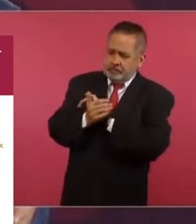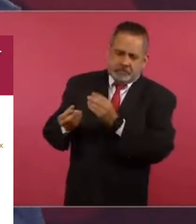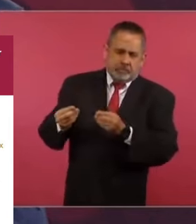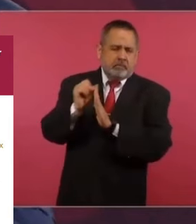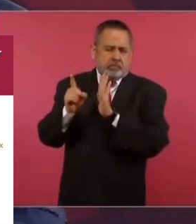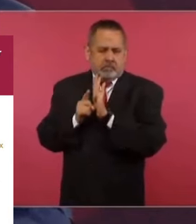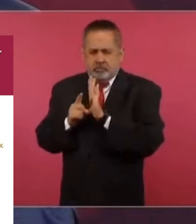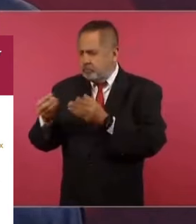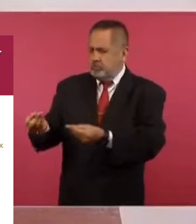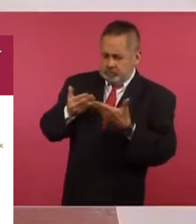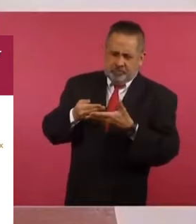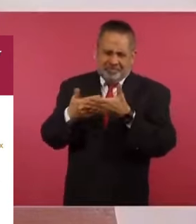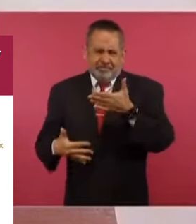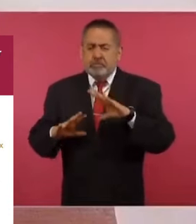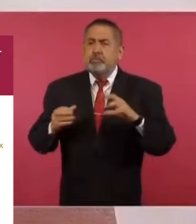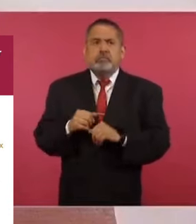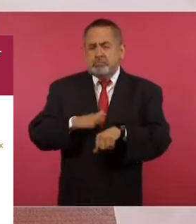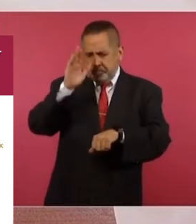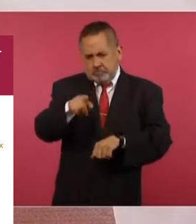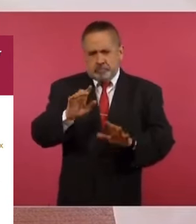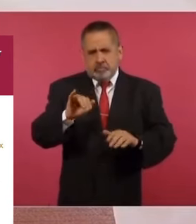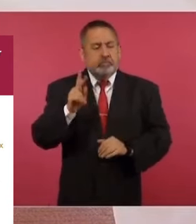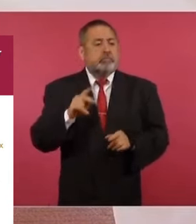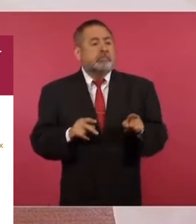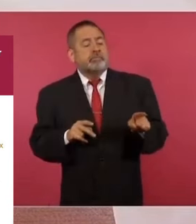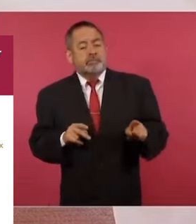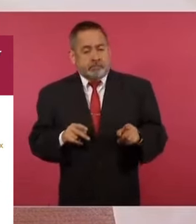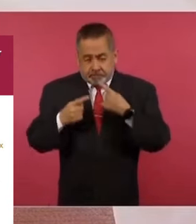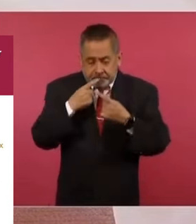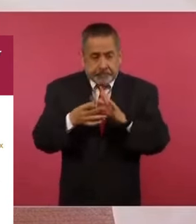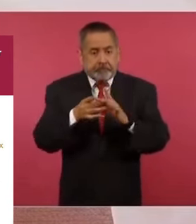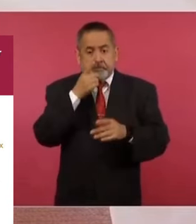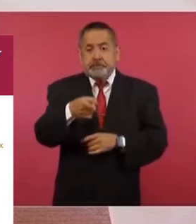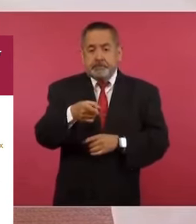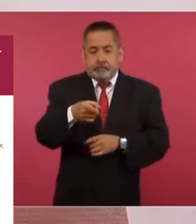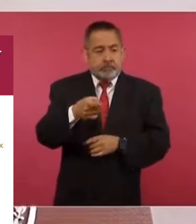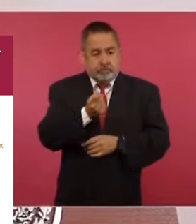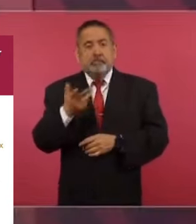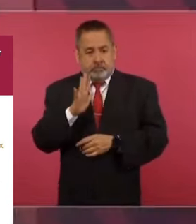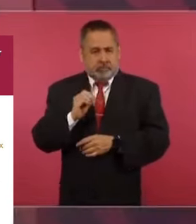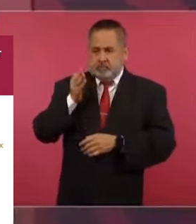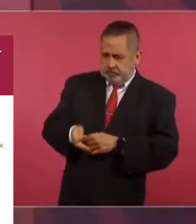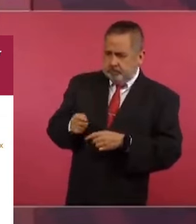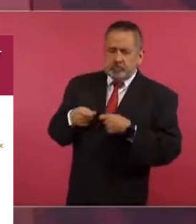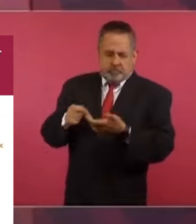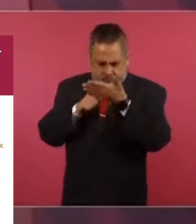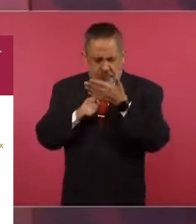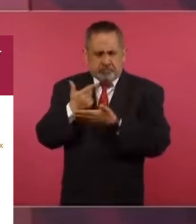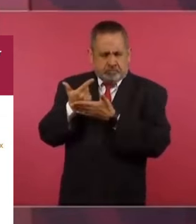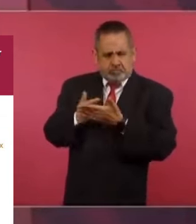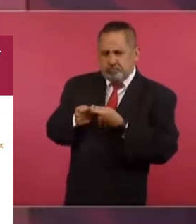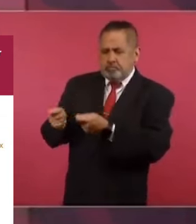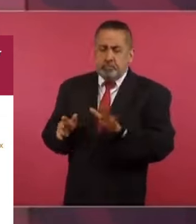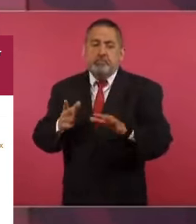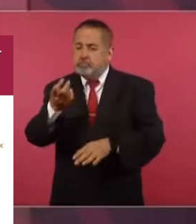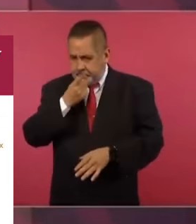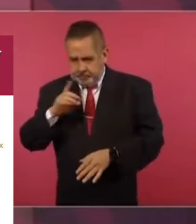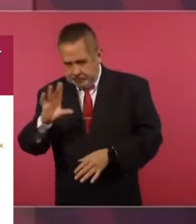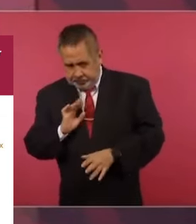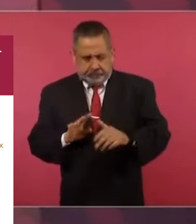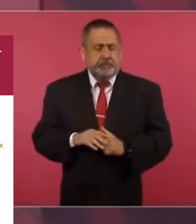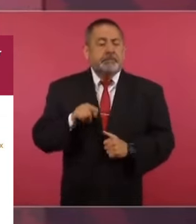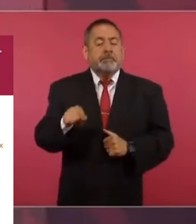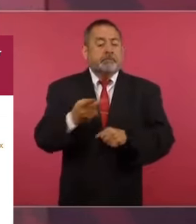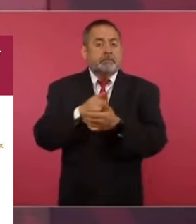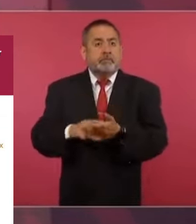llegan a un mayor número, pero ya los que estaban aceptados, de los que estaban aceptados, según informaron,